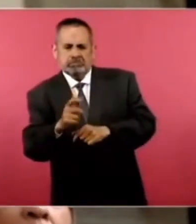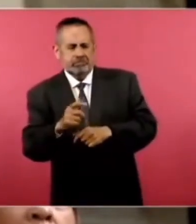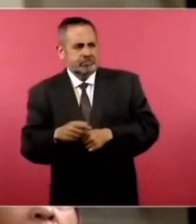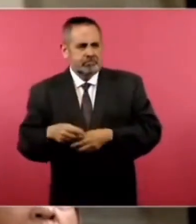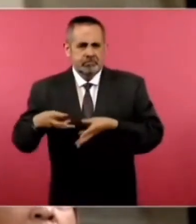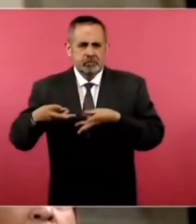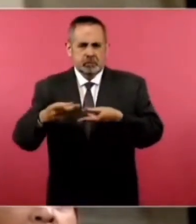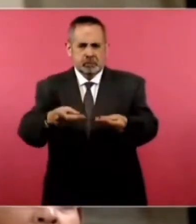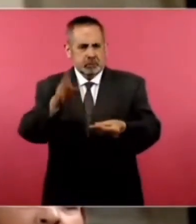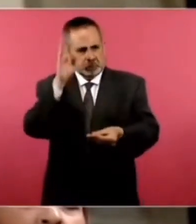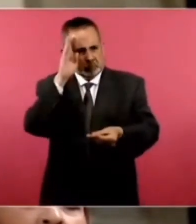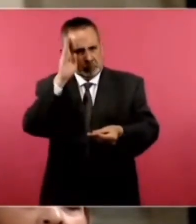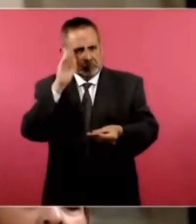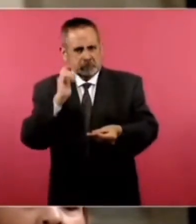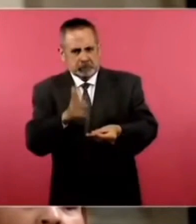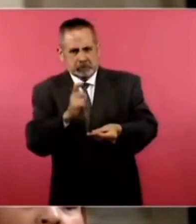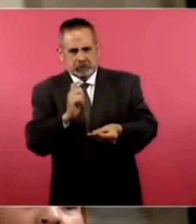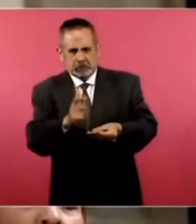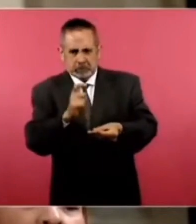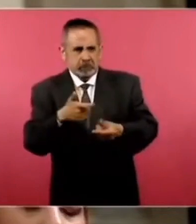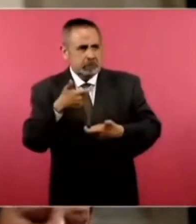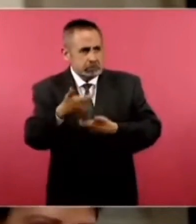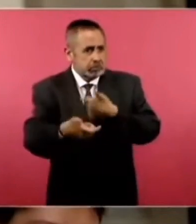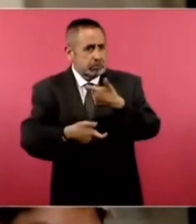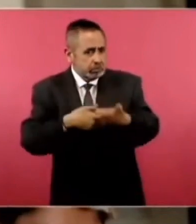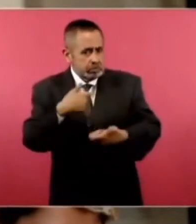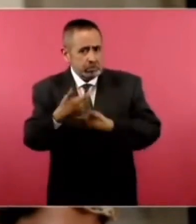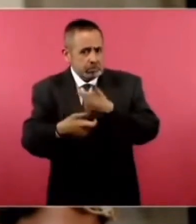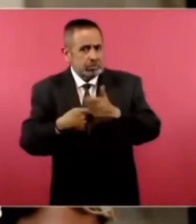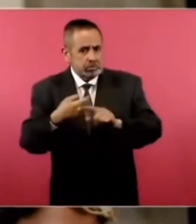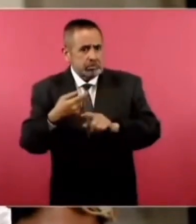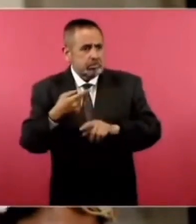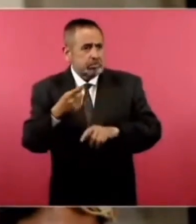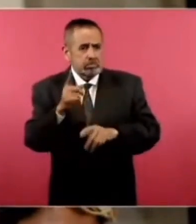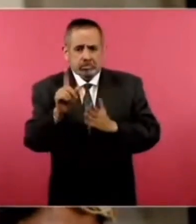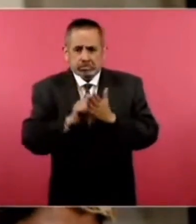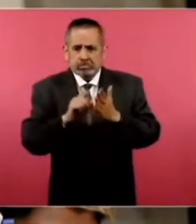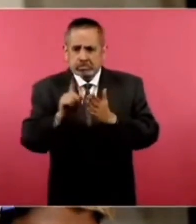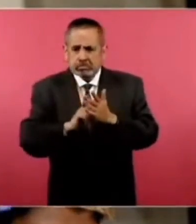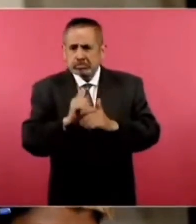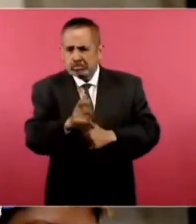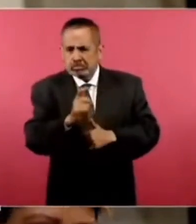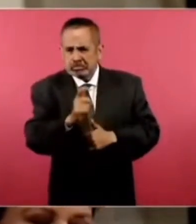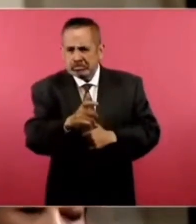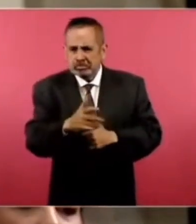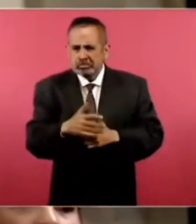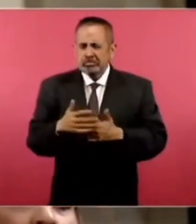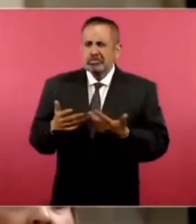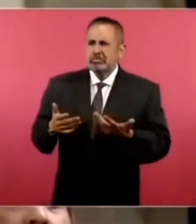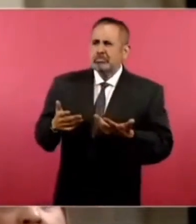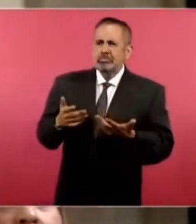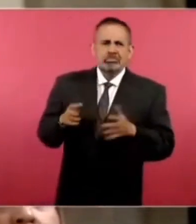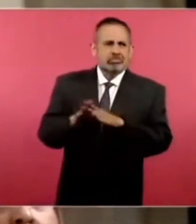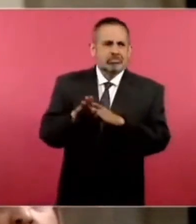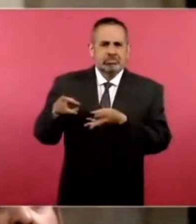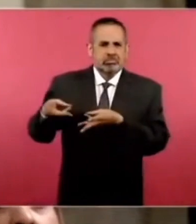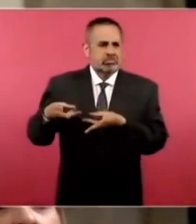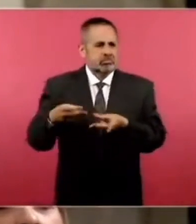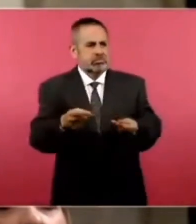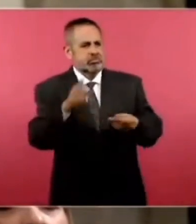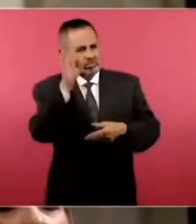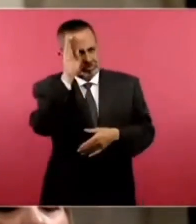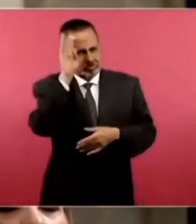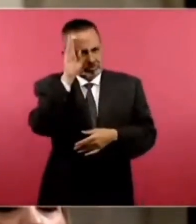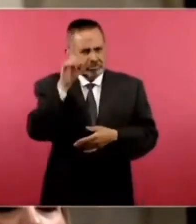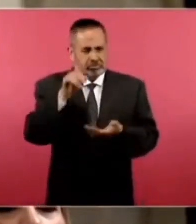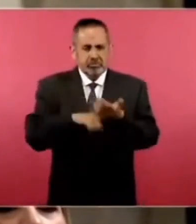gasto de operación y que podría influir en el desarrollo financiero de